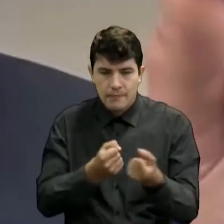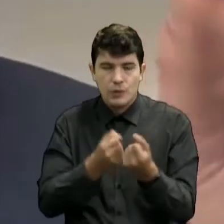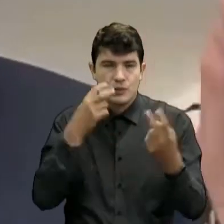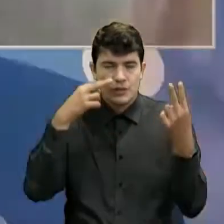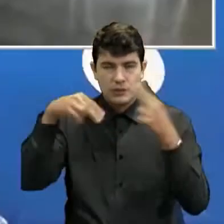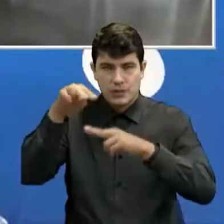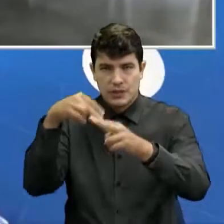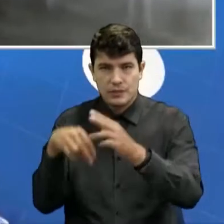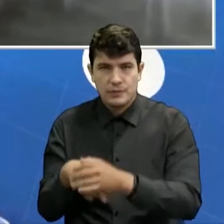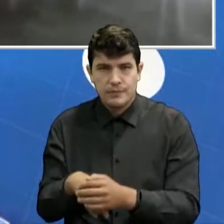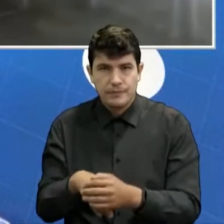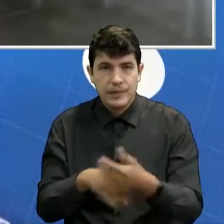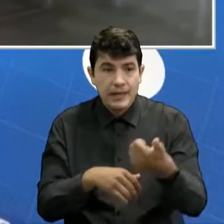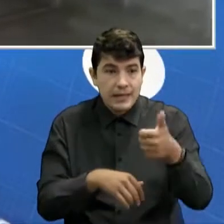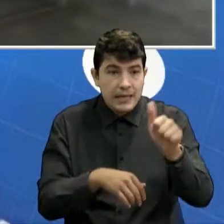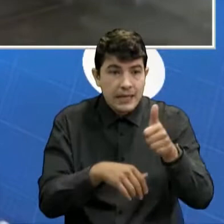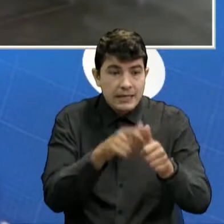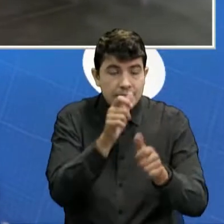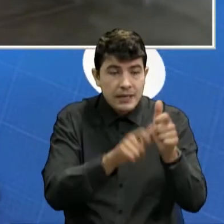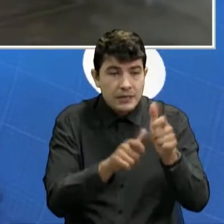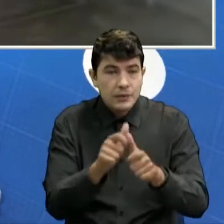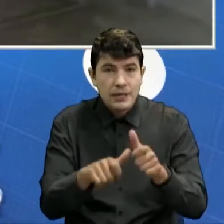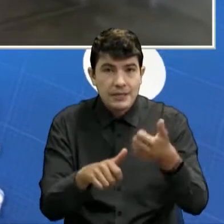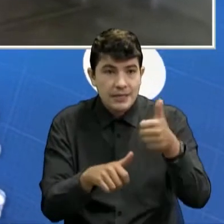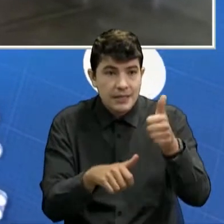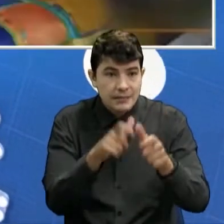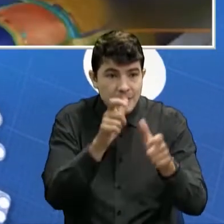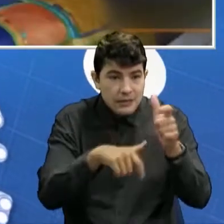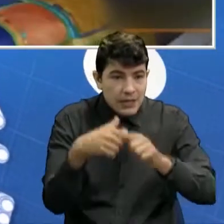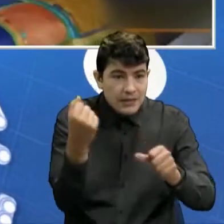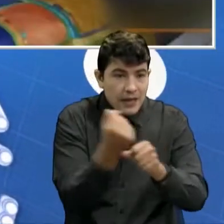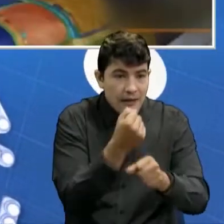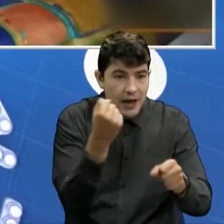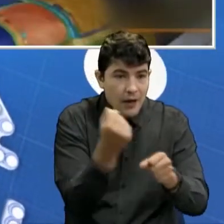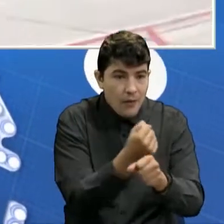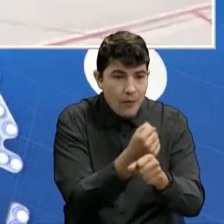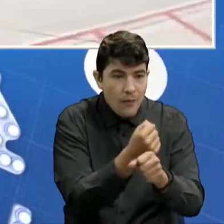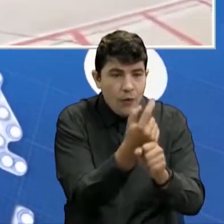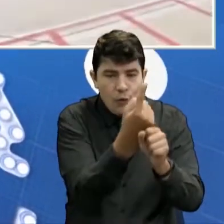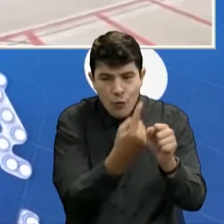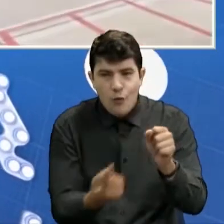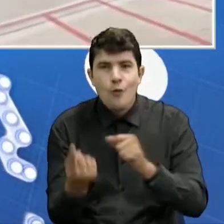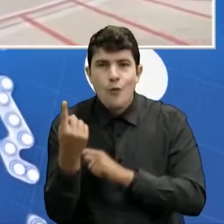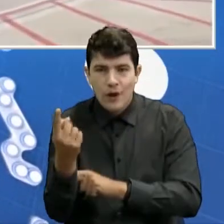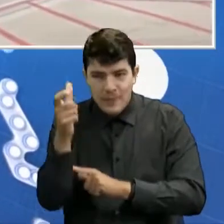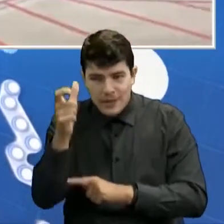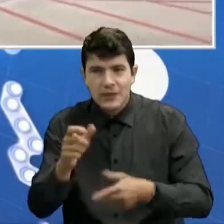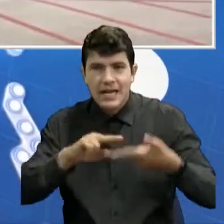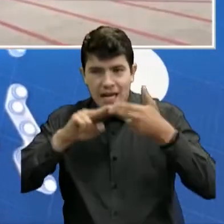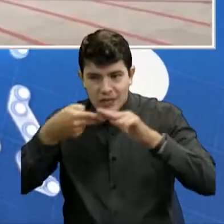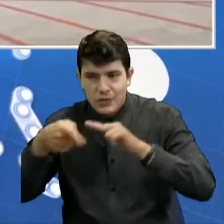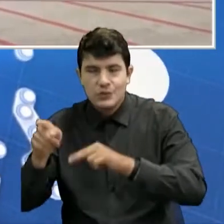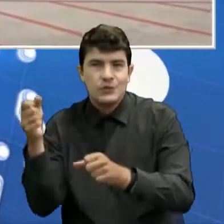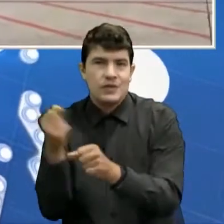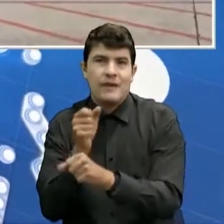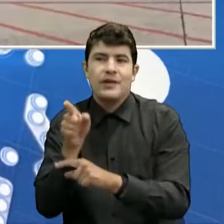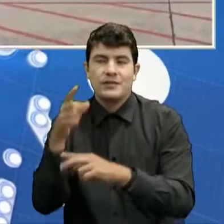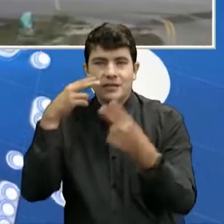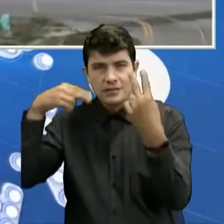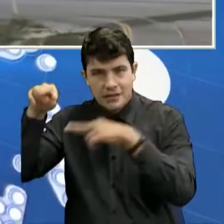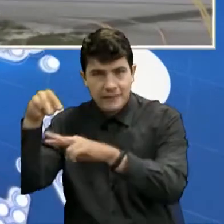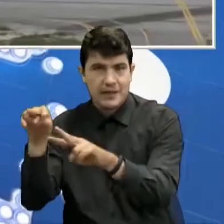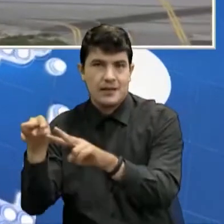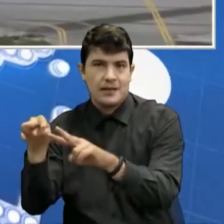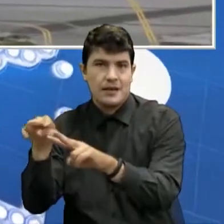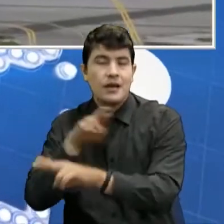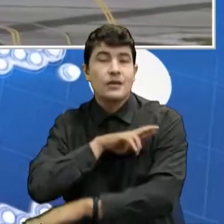diez empleos en el mundo está relacionado directamente con el turismo. sabemos